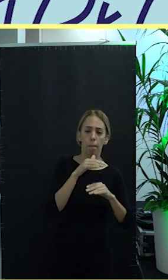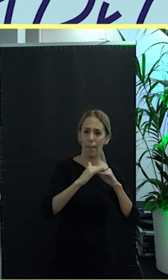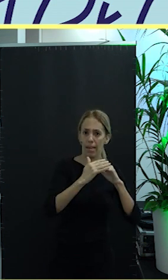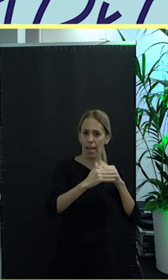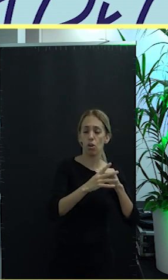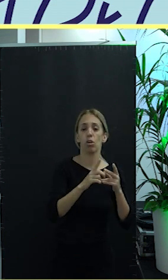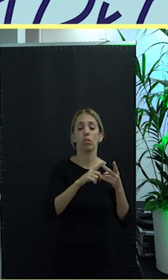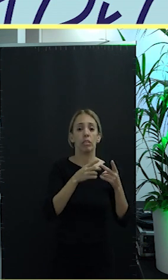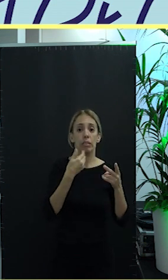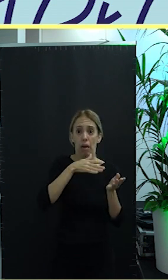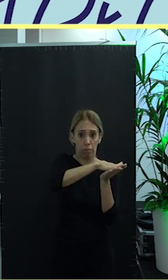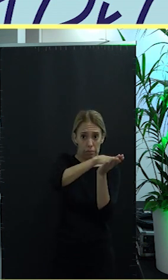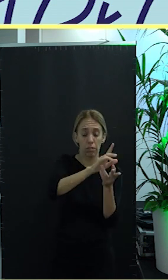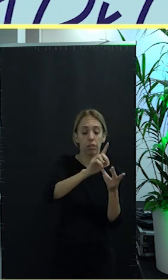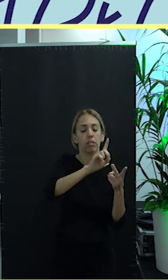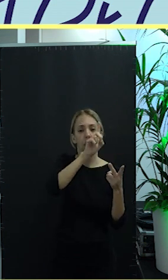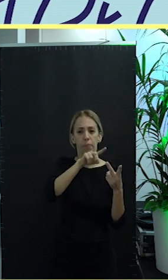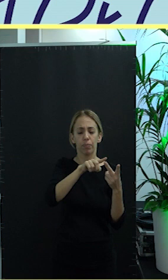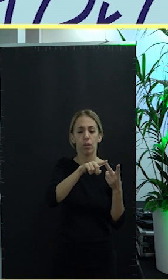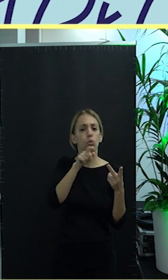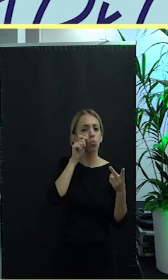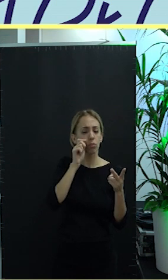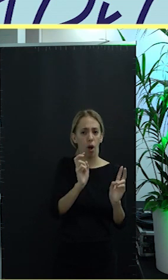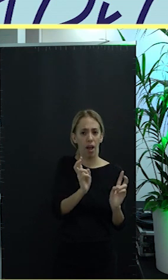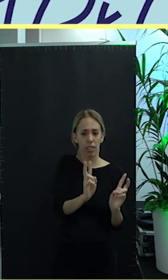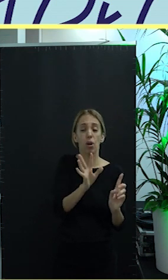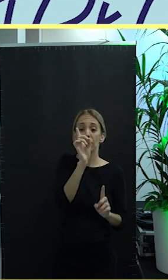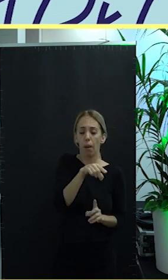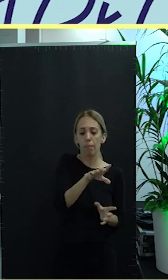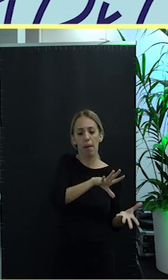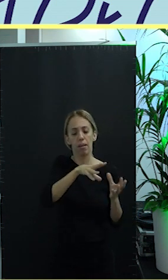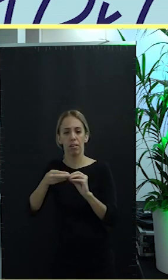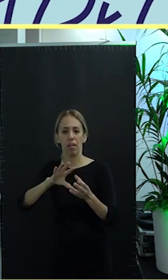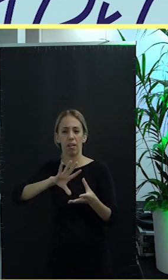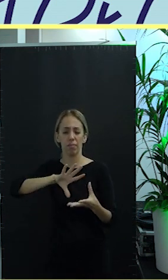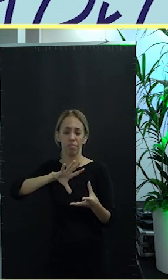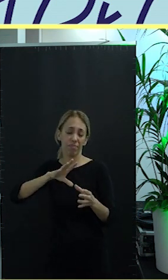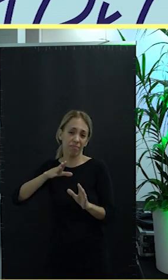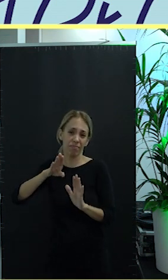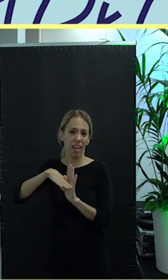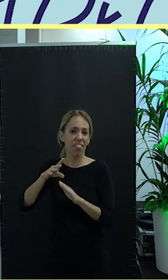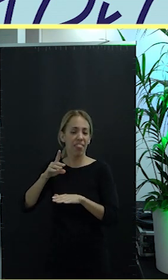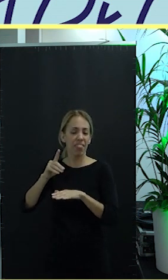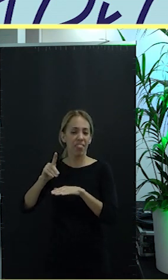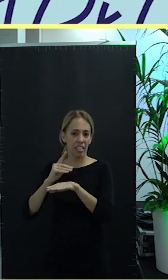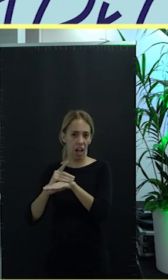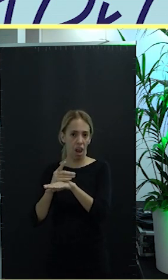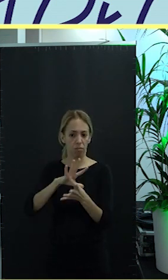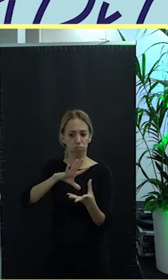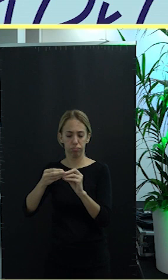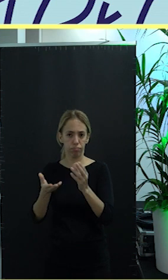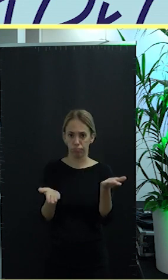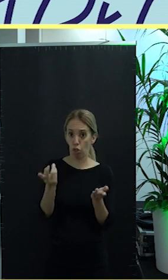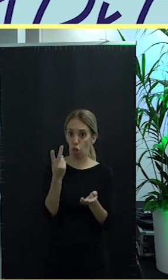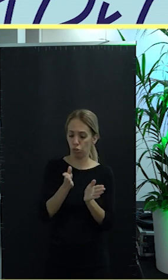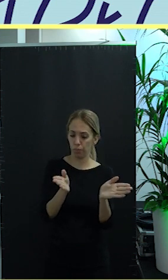en imprenta. Iremos por turismo activo, sino también materiales digitales. Aparte de eso, hemos hecho otra apuesta